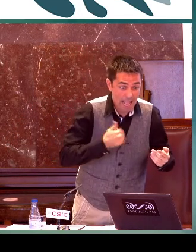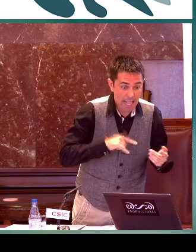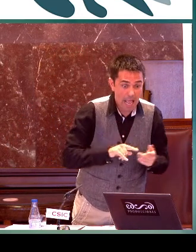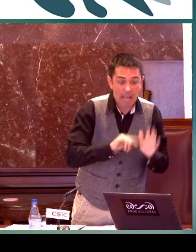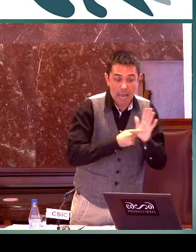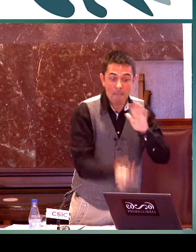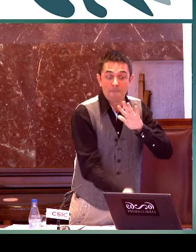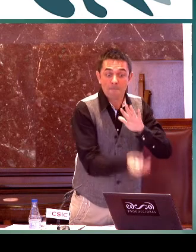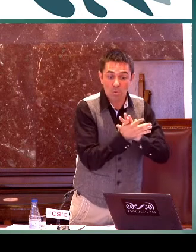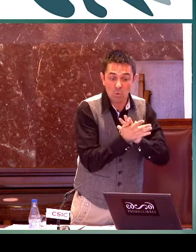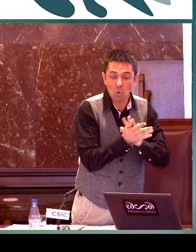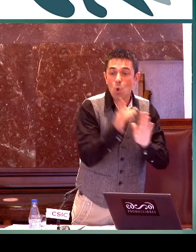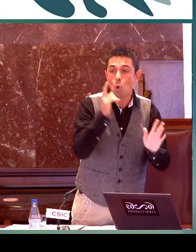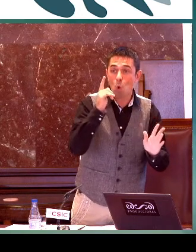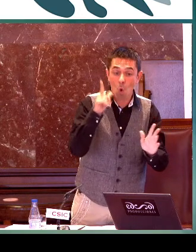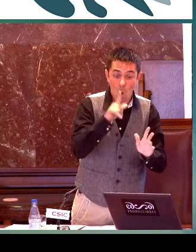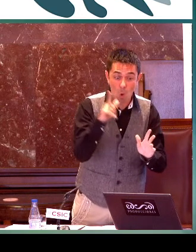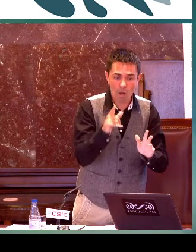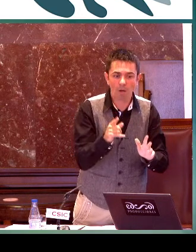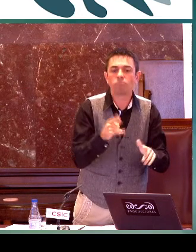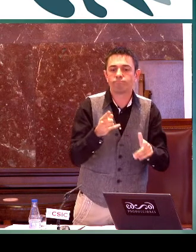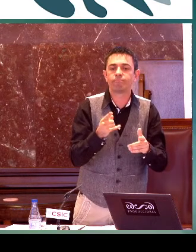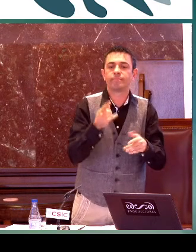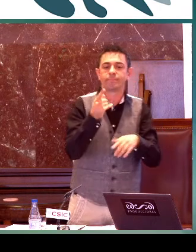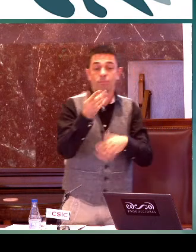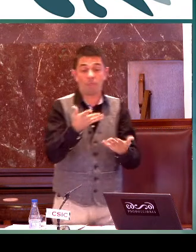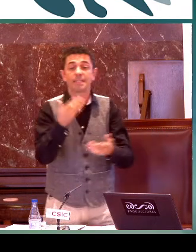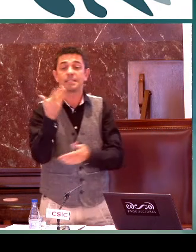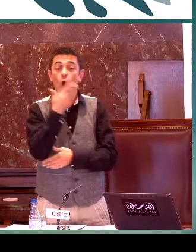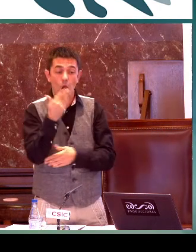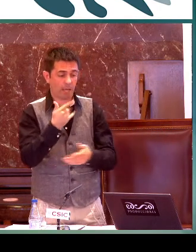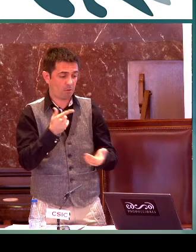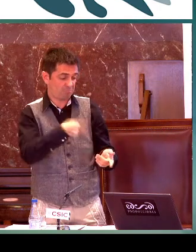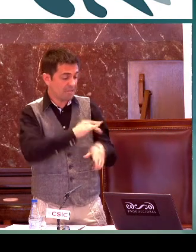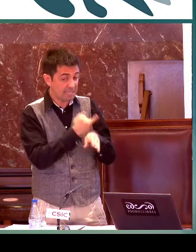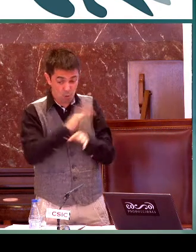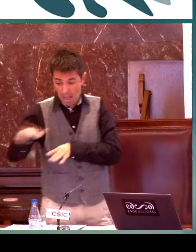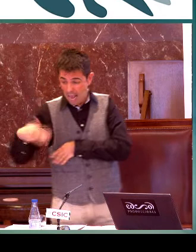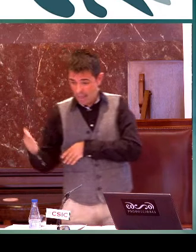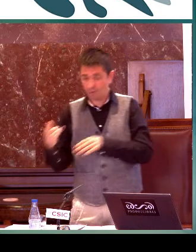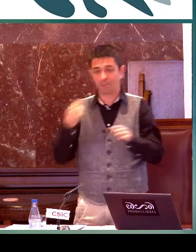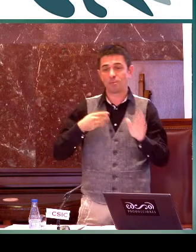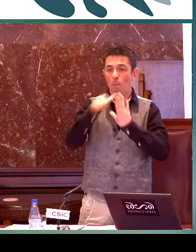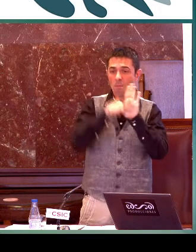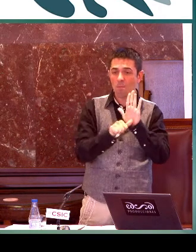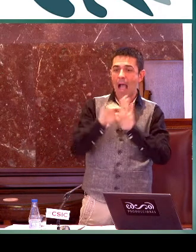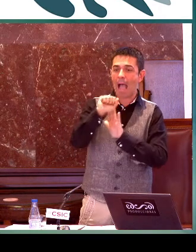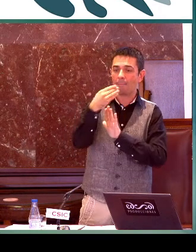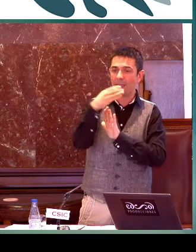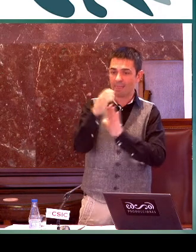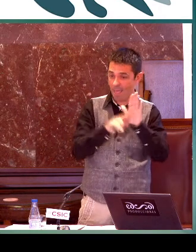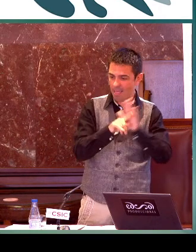tiempo salió la ley queríamos en julio salió esta ley queríamos que en el colegio en el instituto